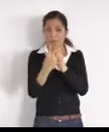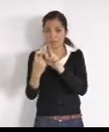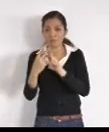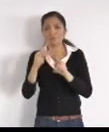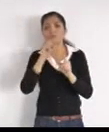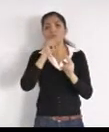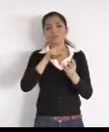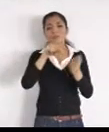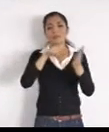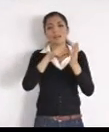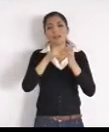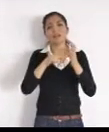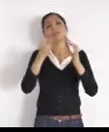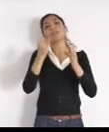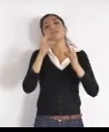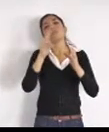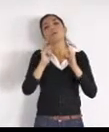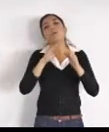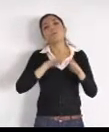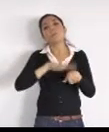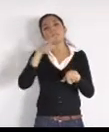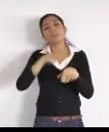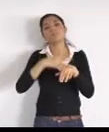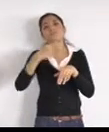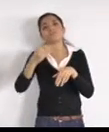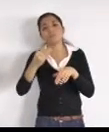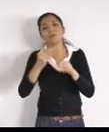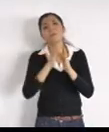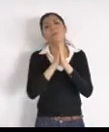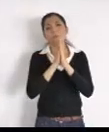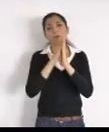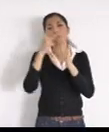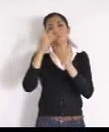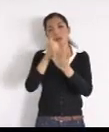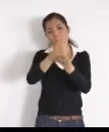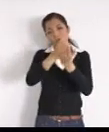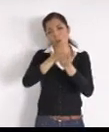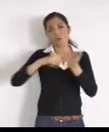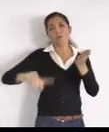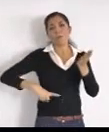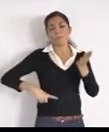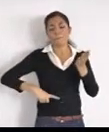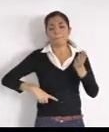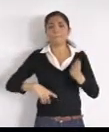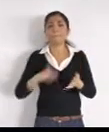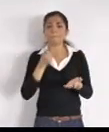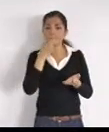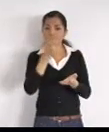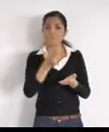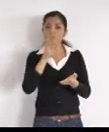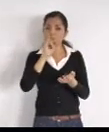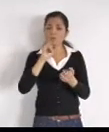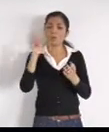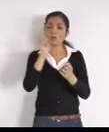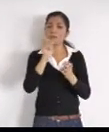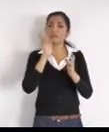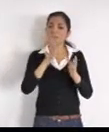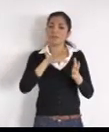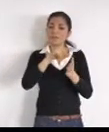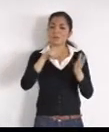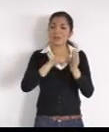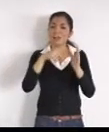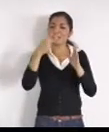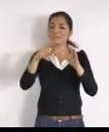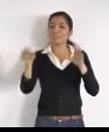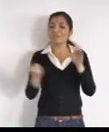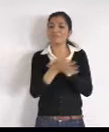del ayuntamiento, cuando, ya está, la línea, del drenaje residual, a la altura de Villas de la Hacienda, voy a revisar el caso, qué es, qué es lo que